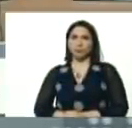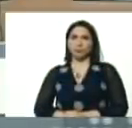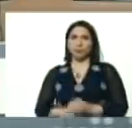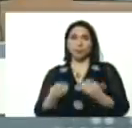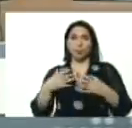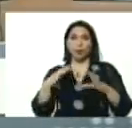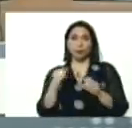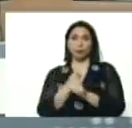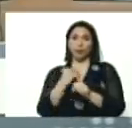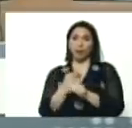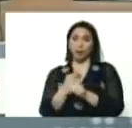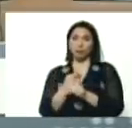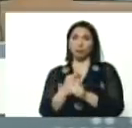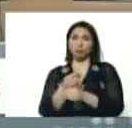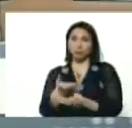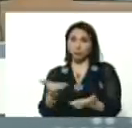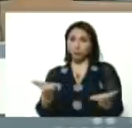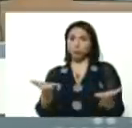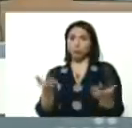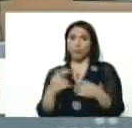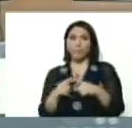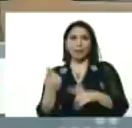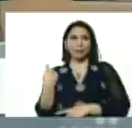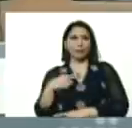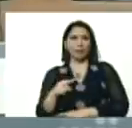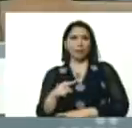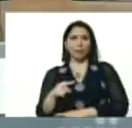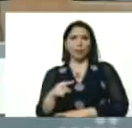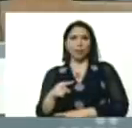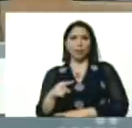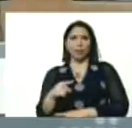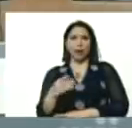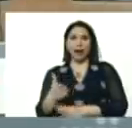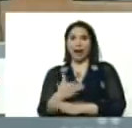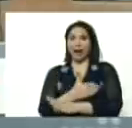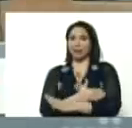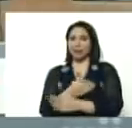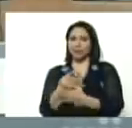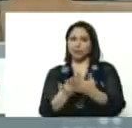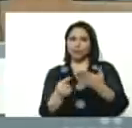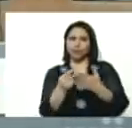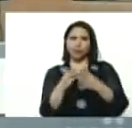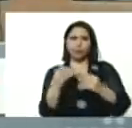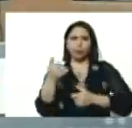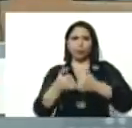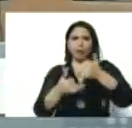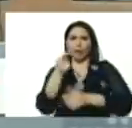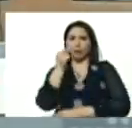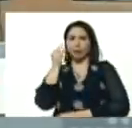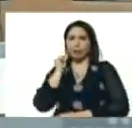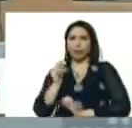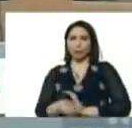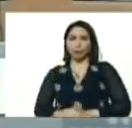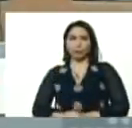bueno, trabajen, para que tengamos, pronto, la maqueta, de todos los candidatos, y candidatas,